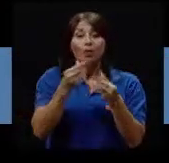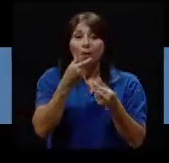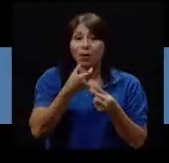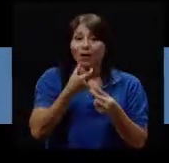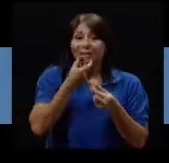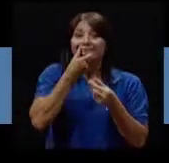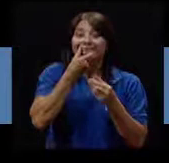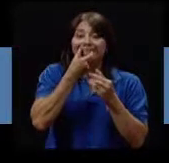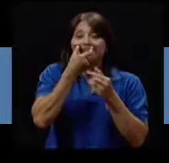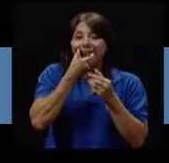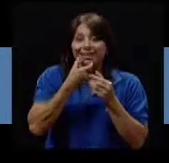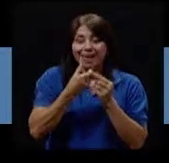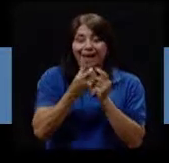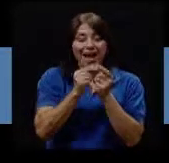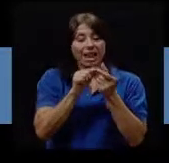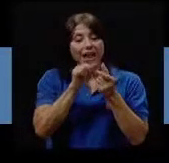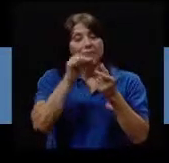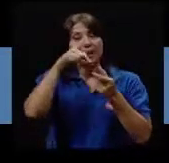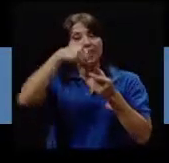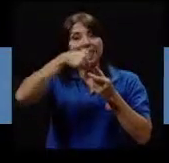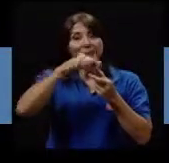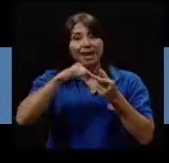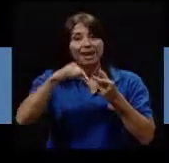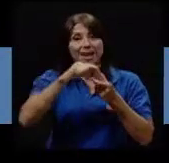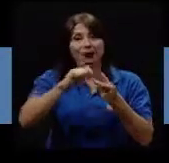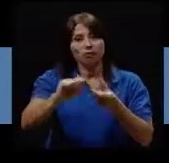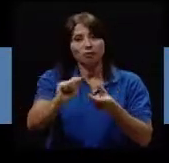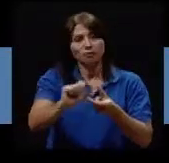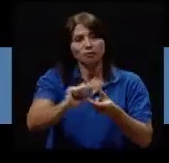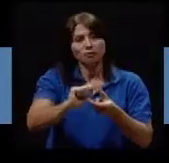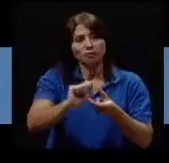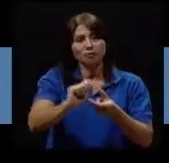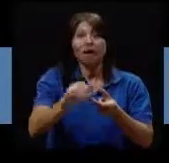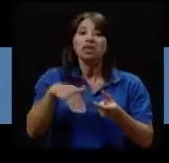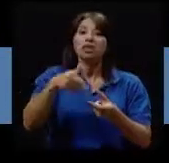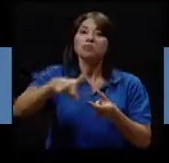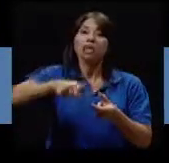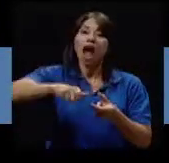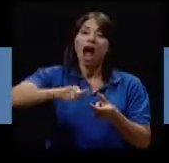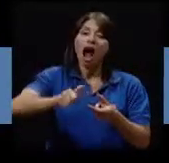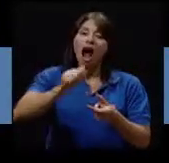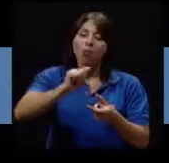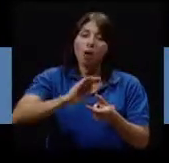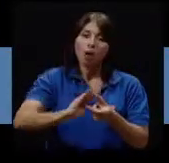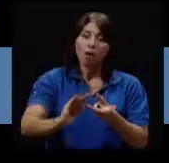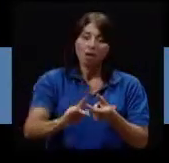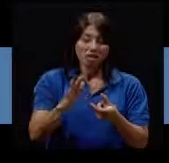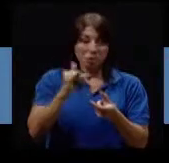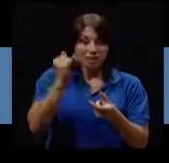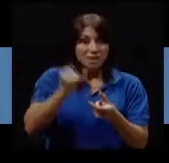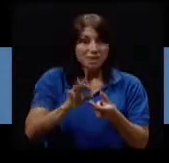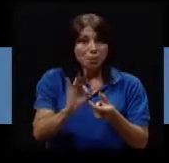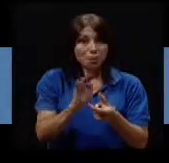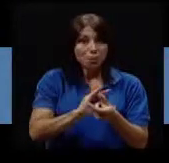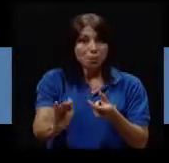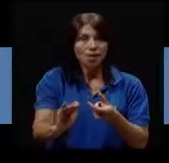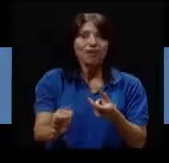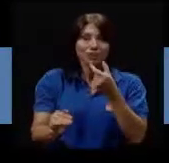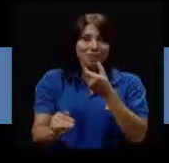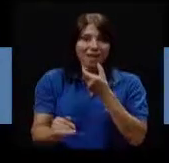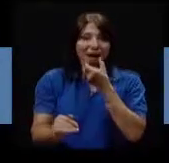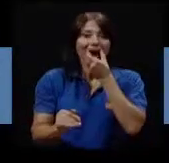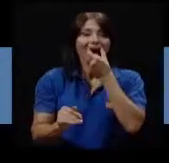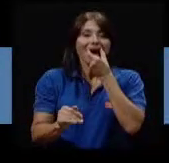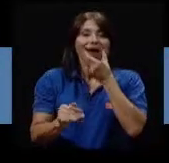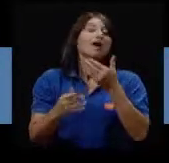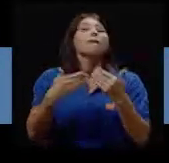la prótesis Después se hace Un lavado abundante Con agua Fresca Y posteriormente Se introduce en la boca En